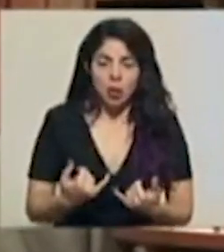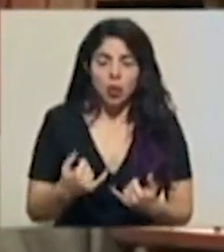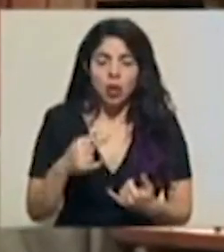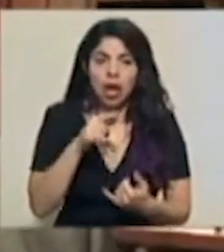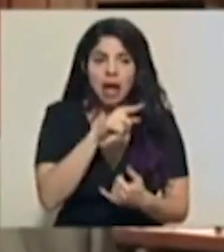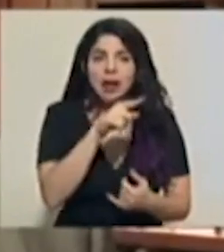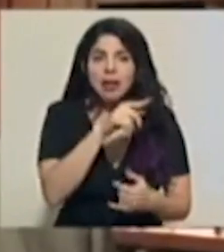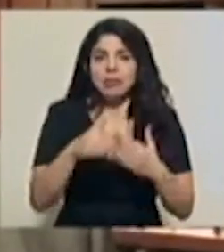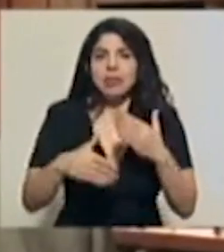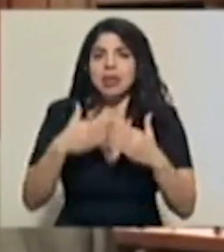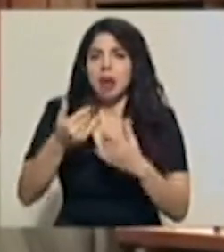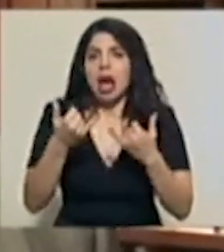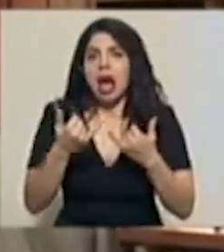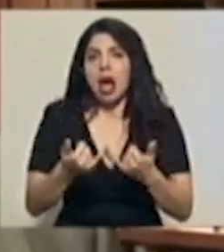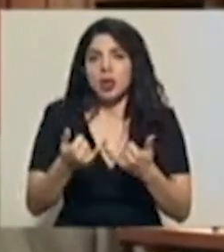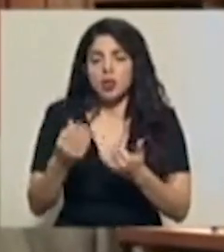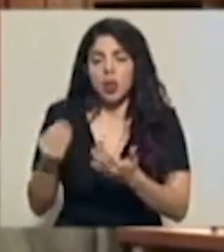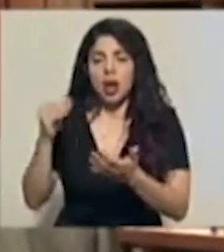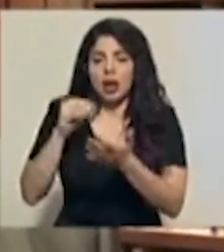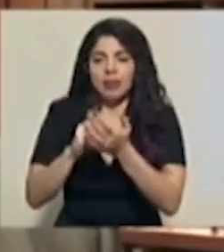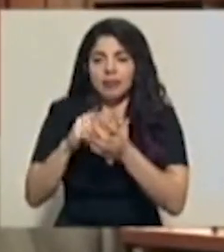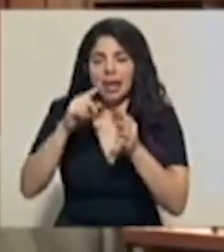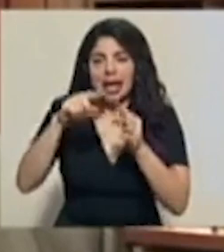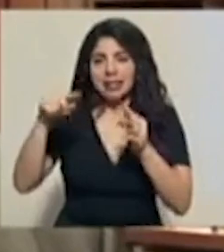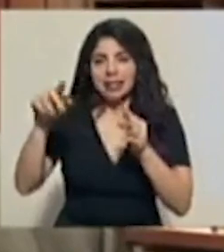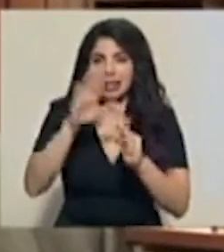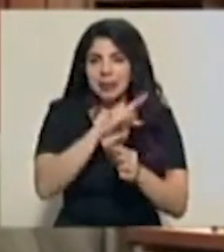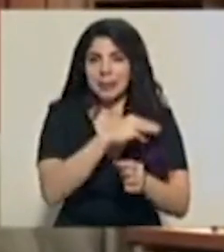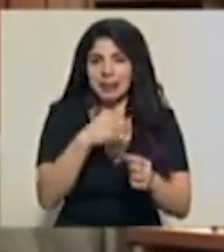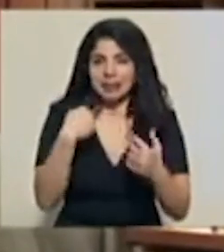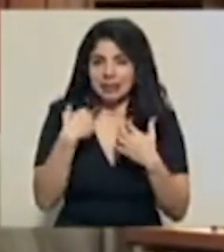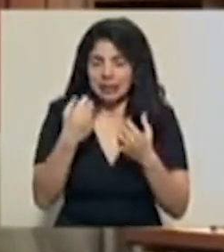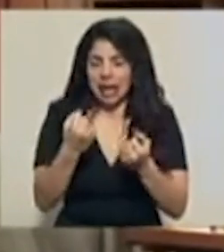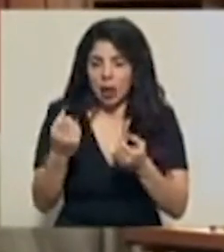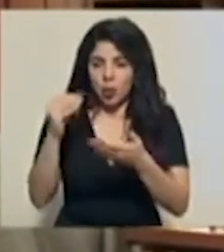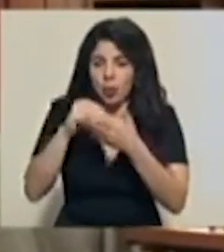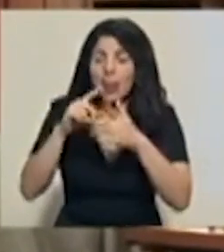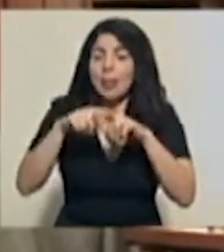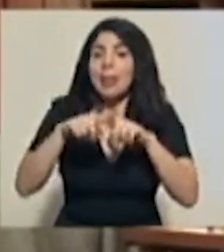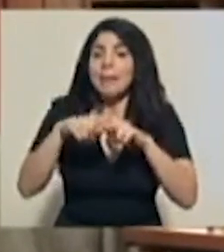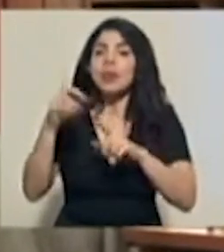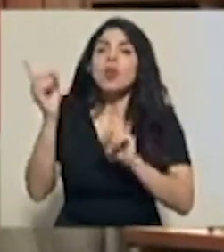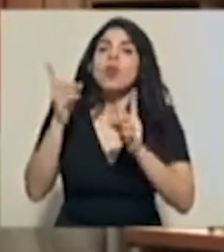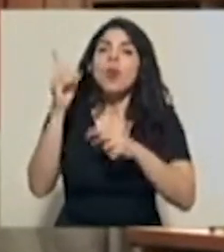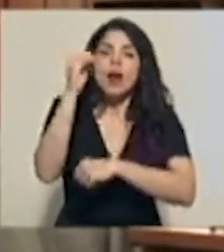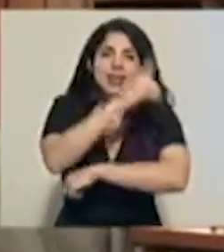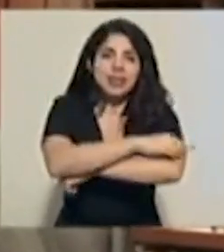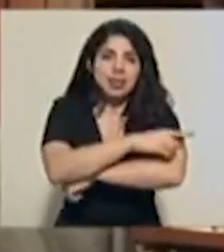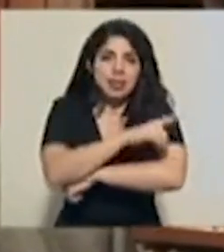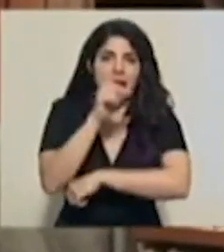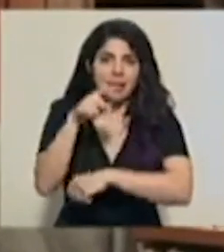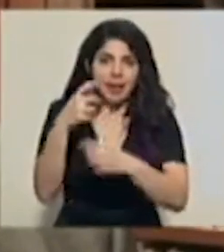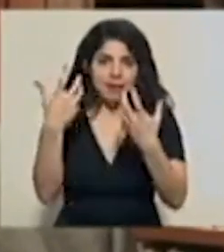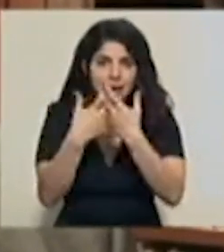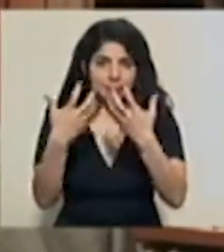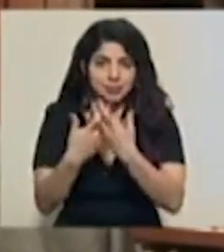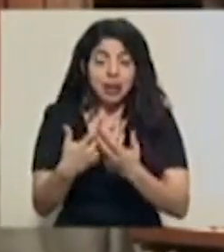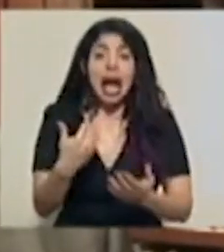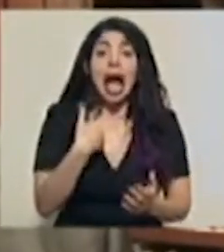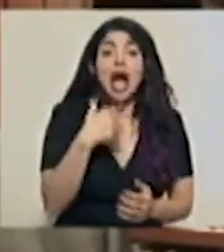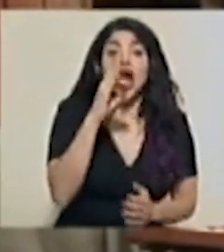serán actualizados en las estadísticas del Ministerio de Salud de acuerdo al día que corresponde. Se registran 8